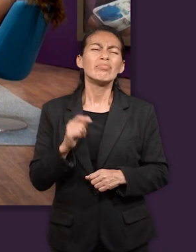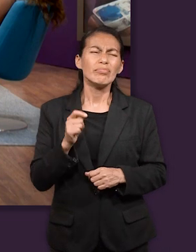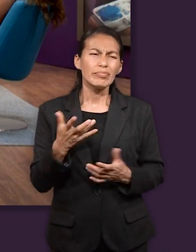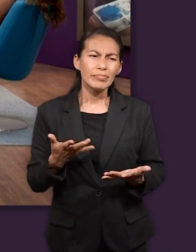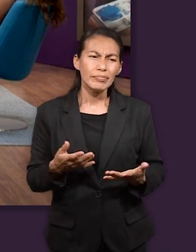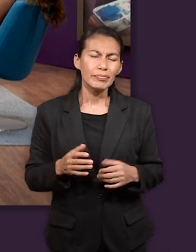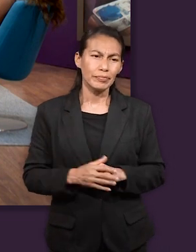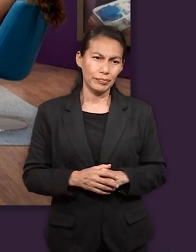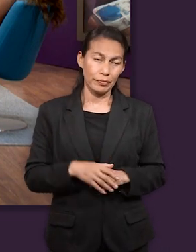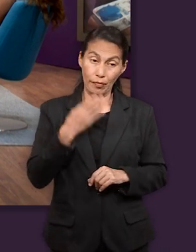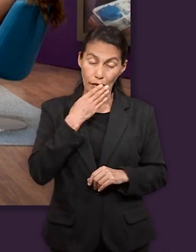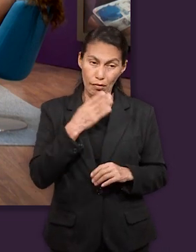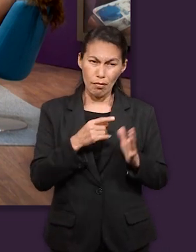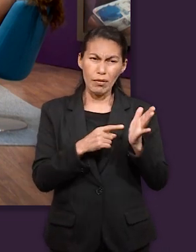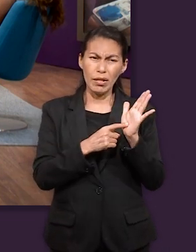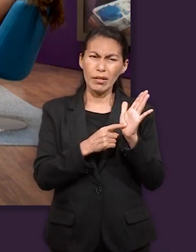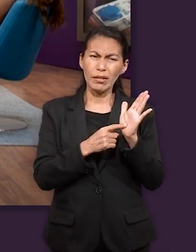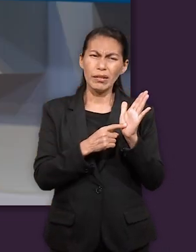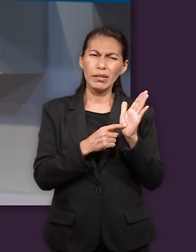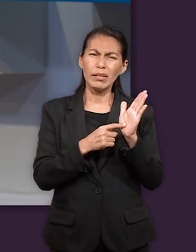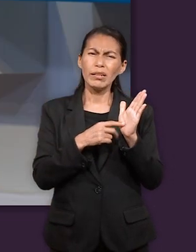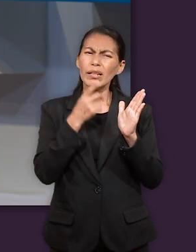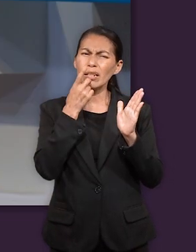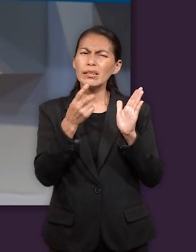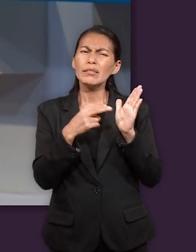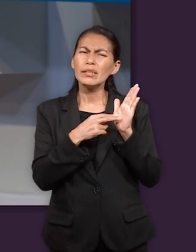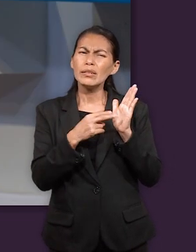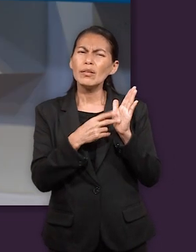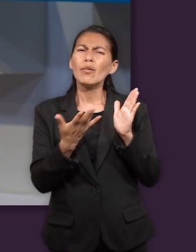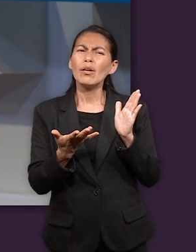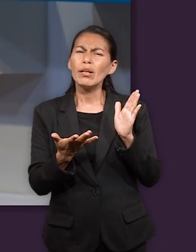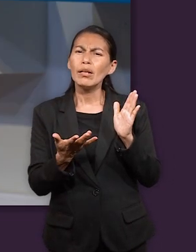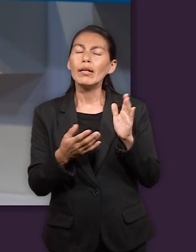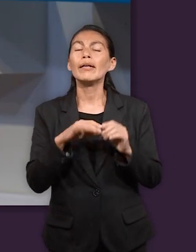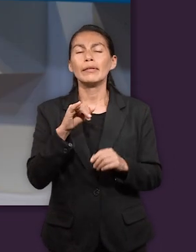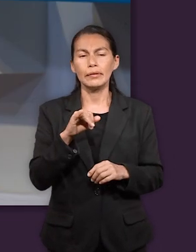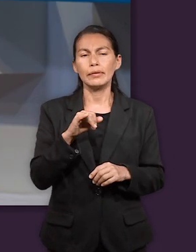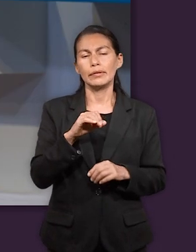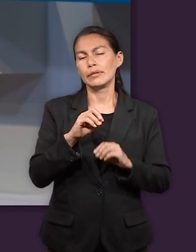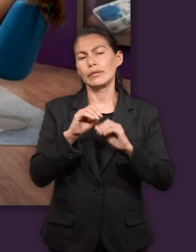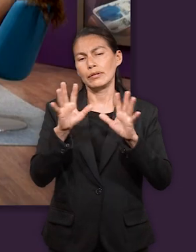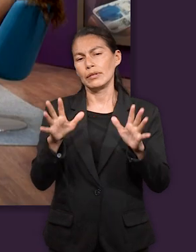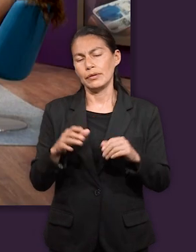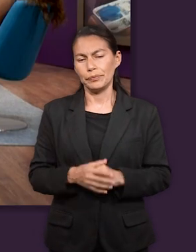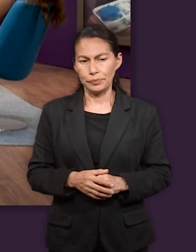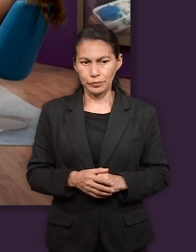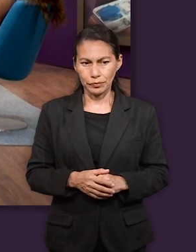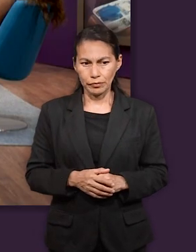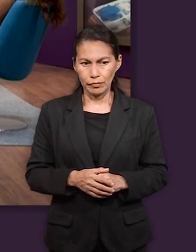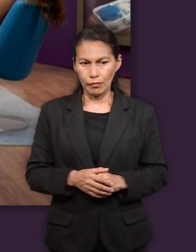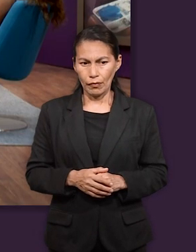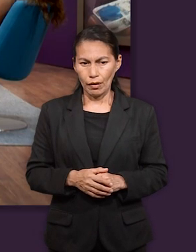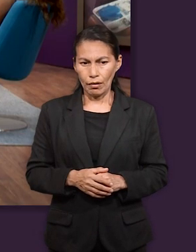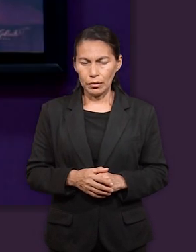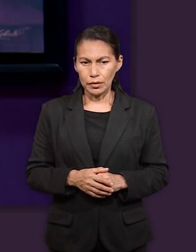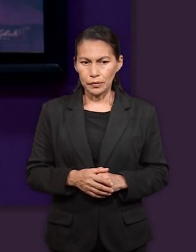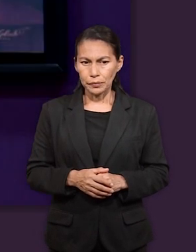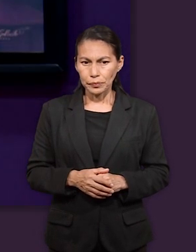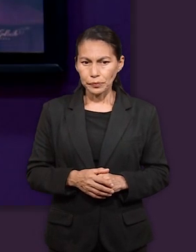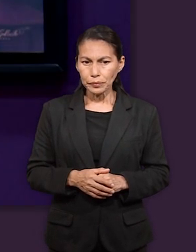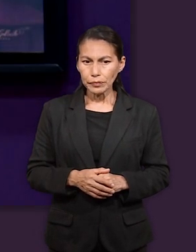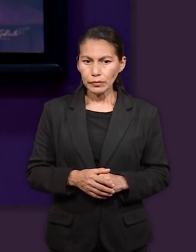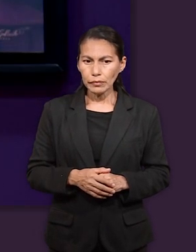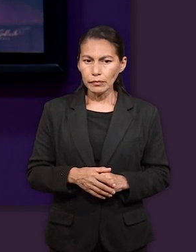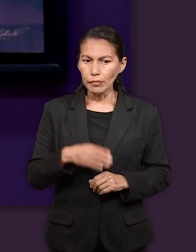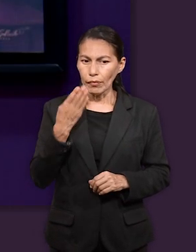evidencias tenemos? ¿ahí en la Biblia hay algún versículo? claro definitivamente vemos que hay